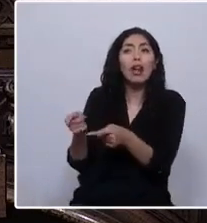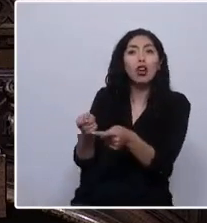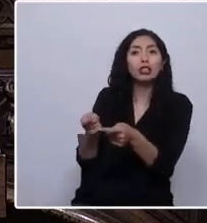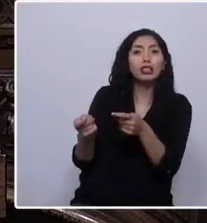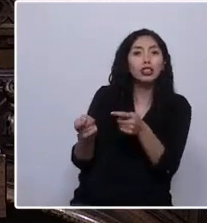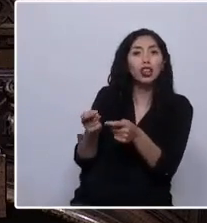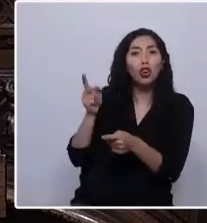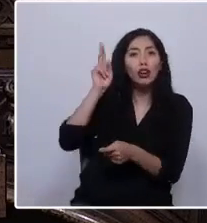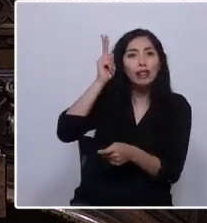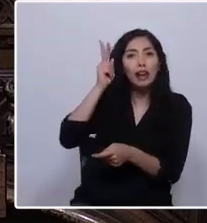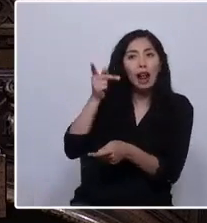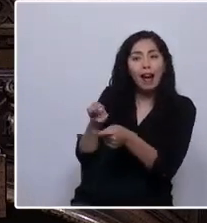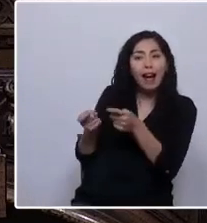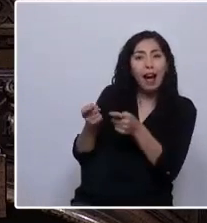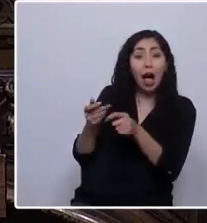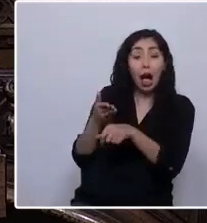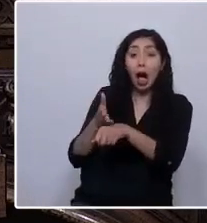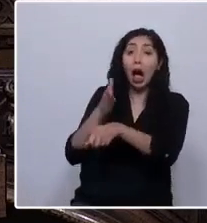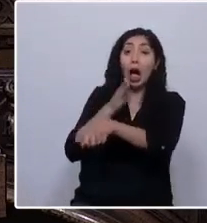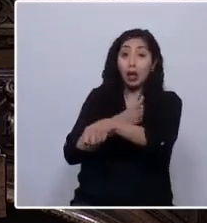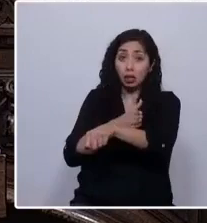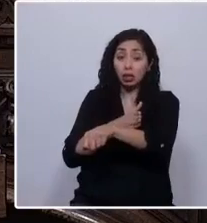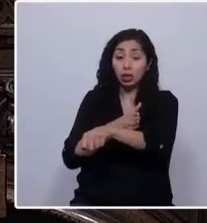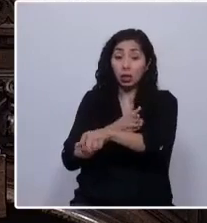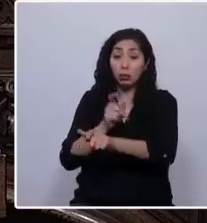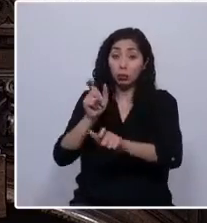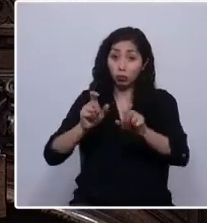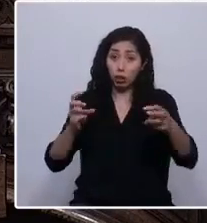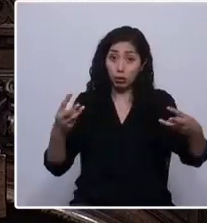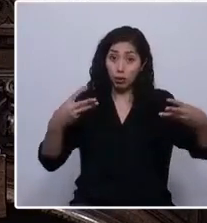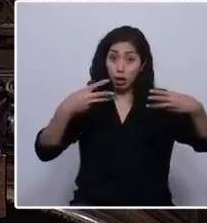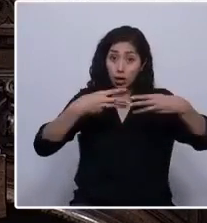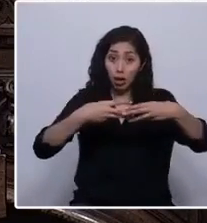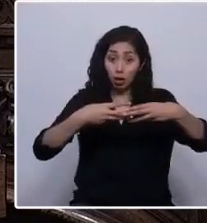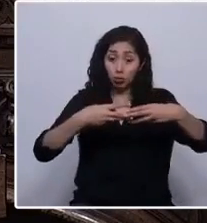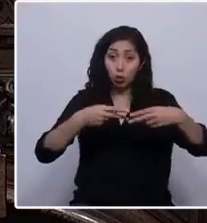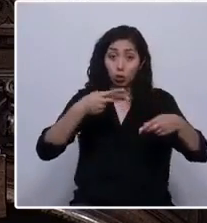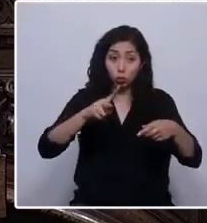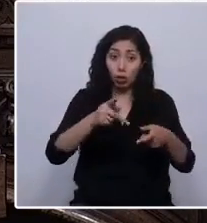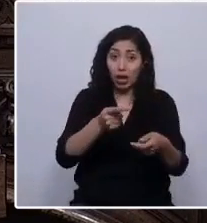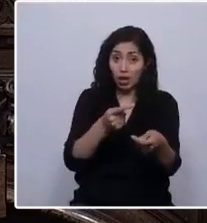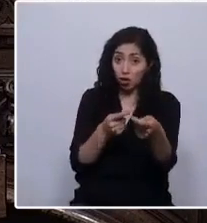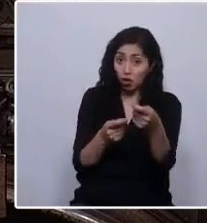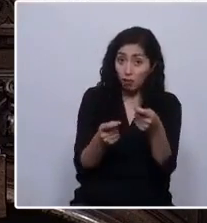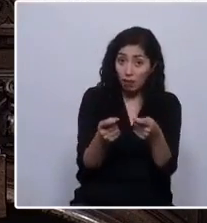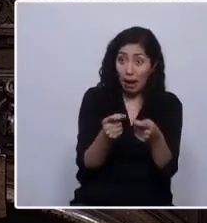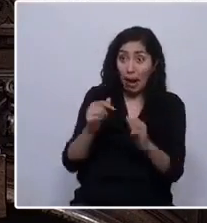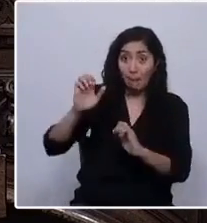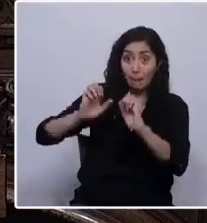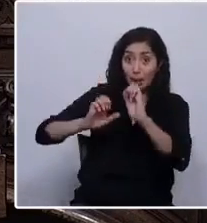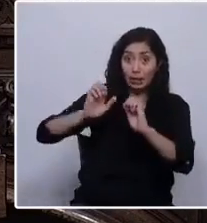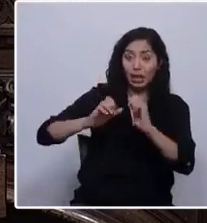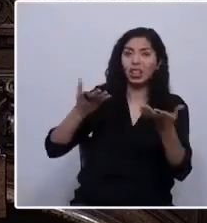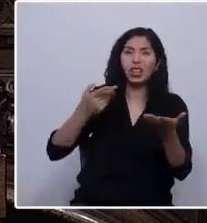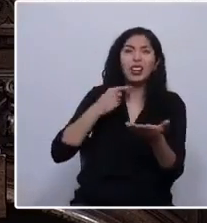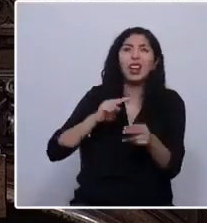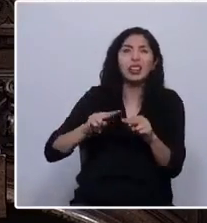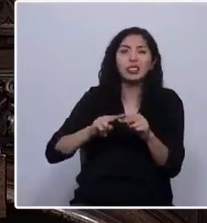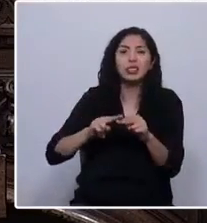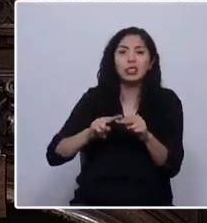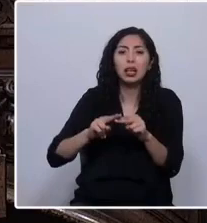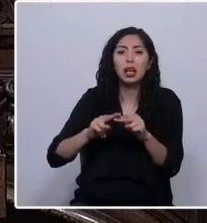Antiguamente, ganaderos magallánicos, para conservar su economía, para mantener sus empresas, pagaban por una oreja,